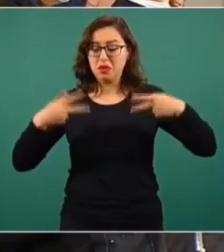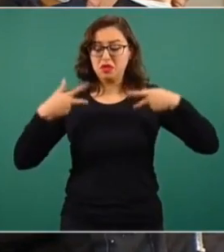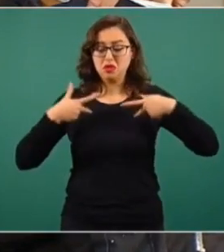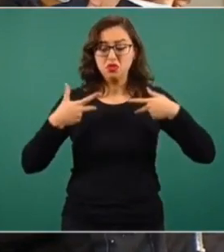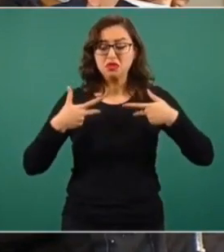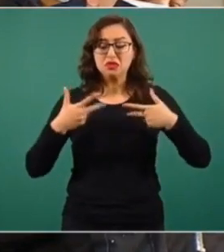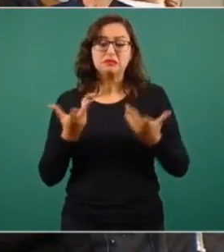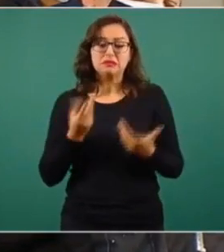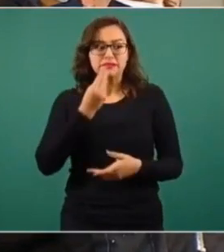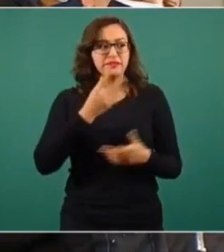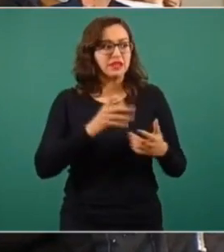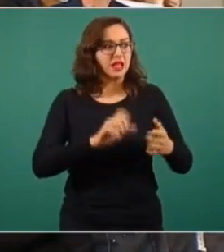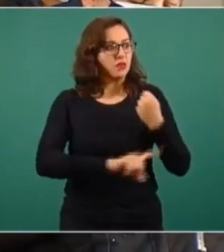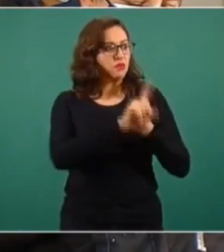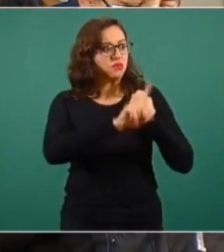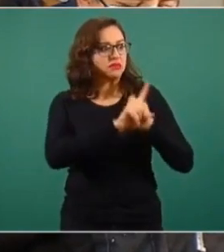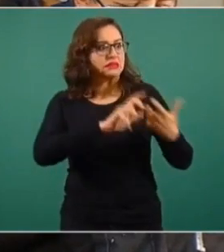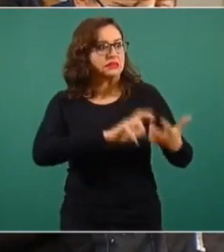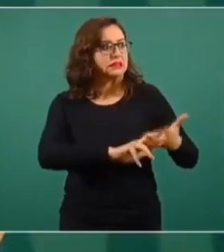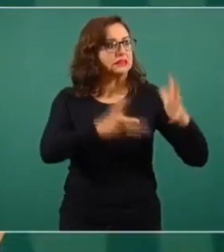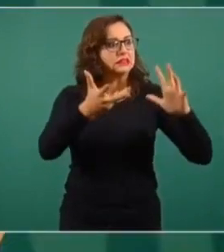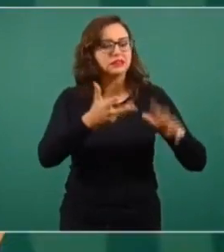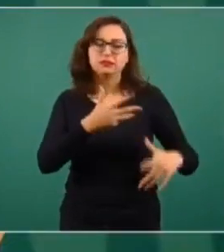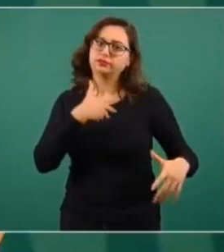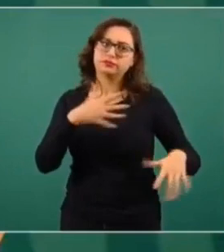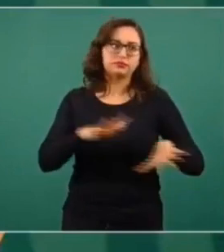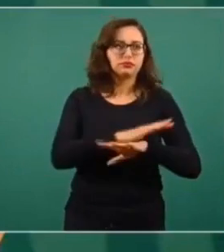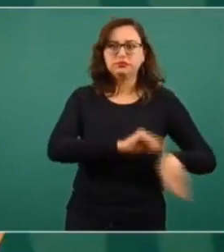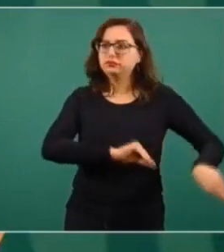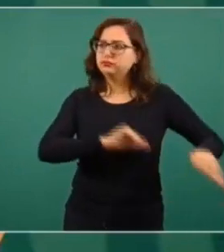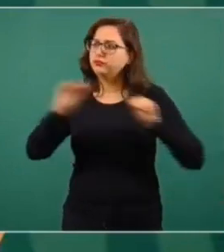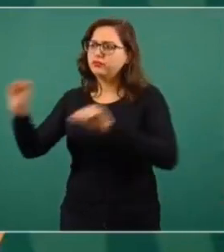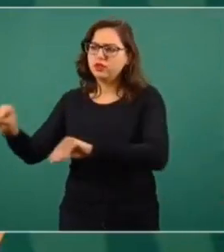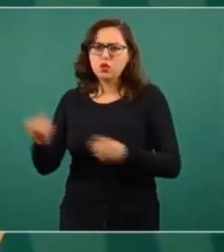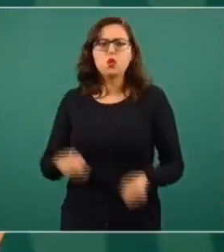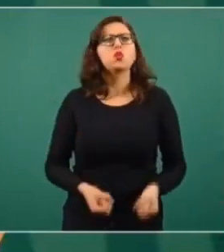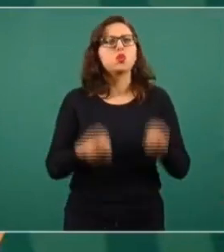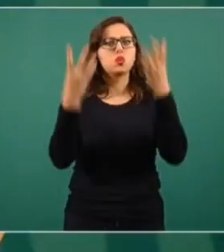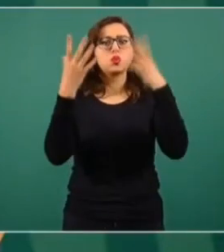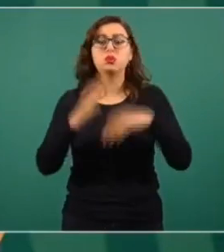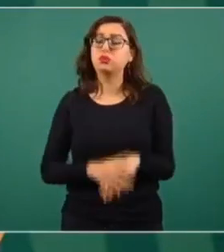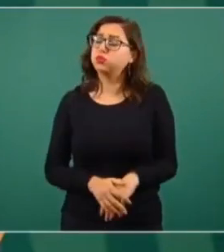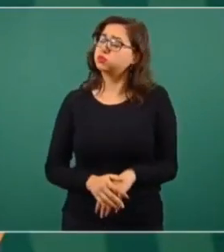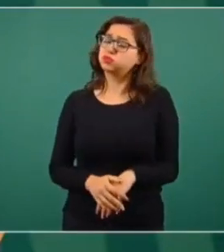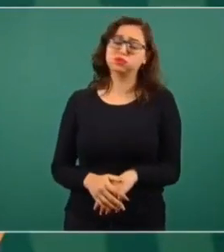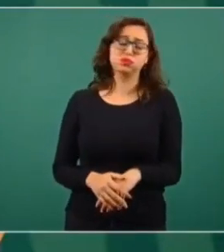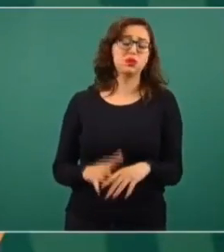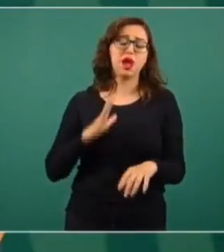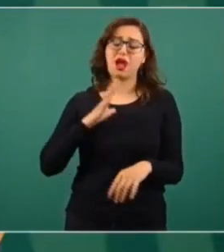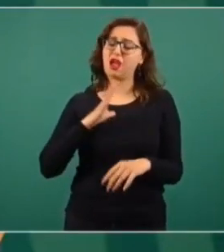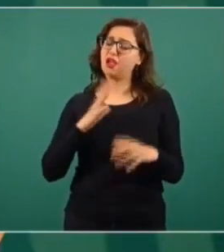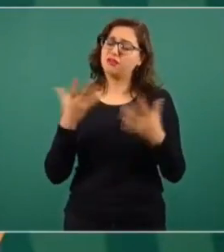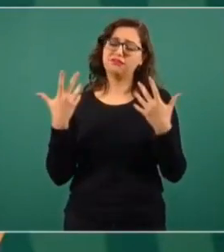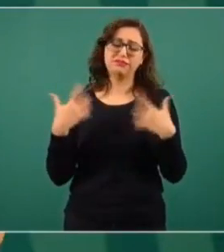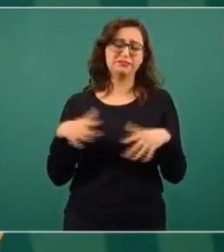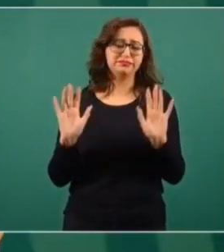tenemos desplazamientos de distintas naturalezas, desplazamientos derivados de la violencia delictiva,